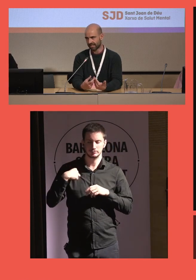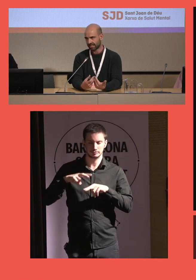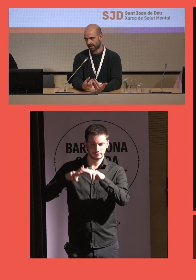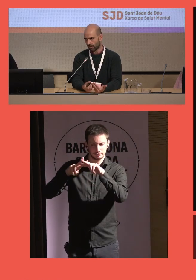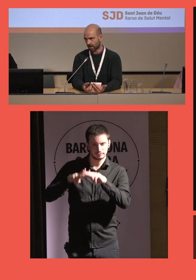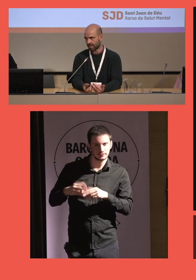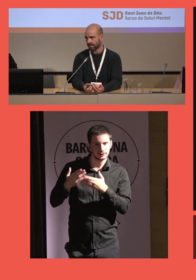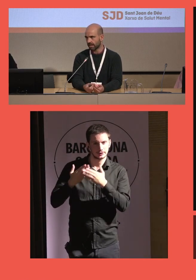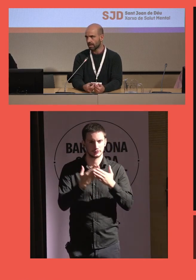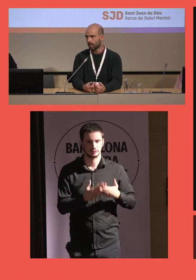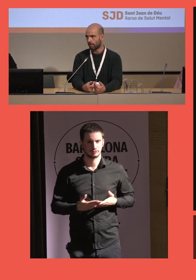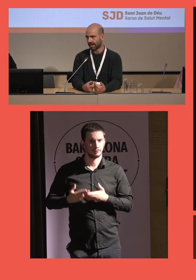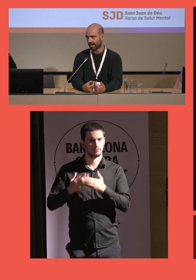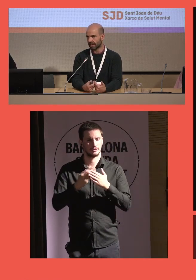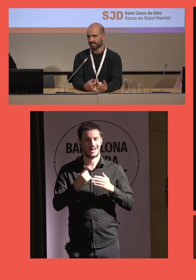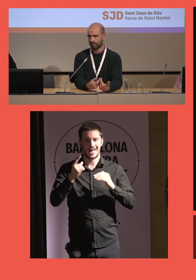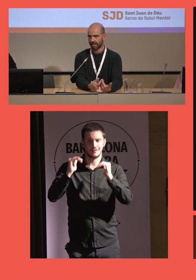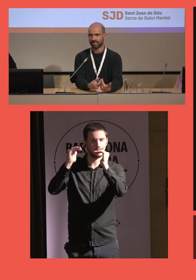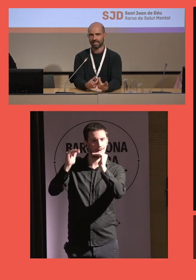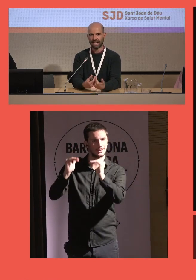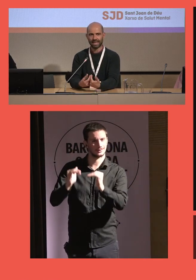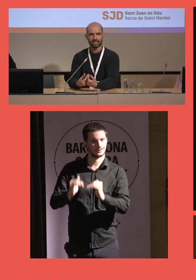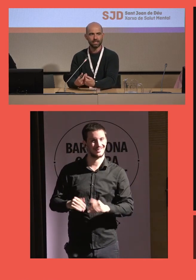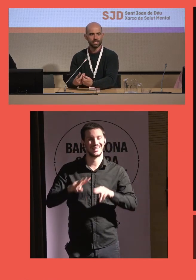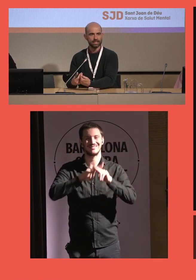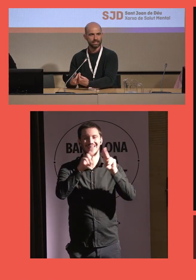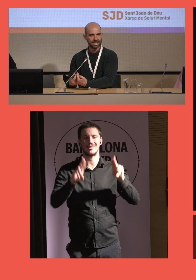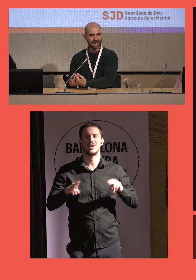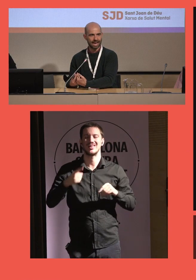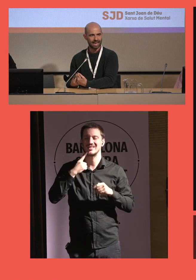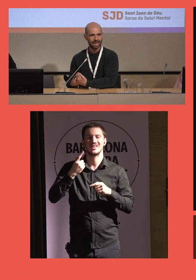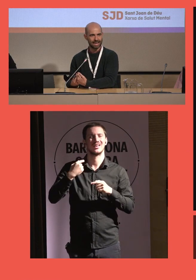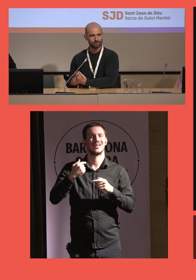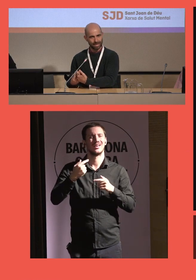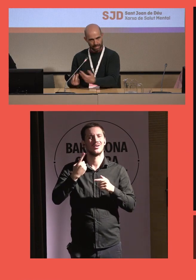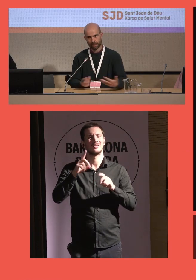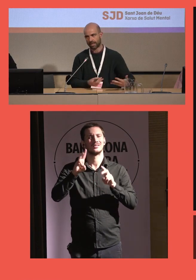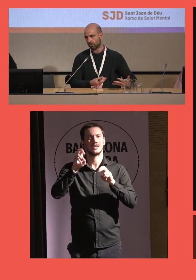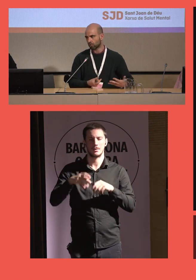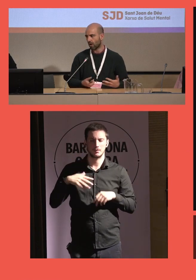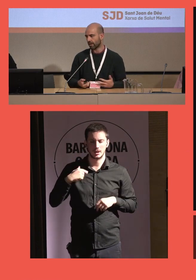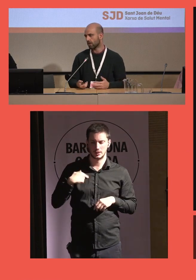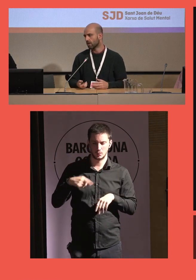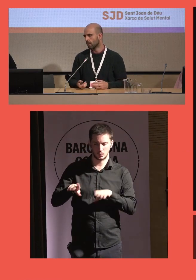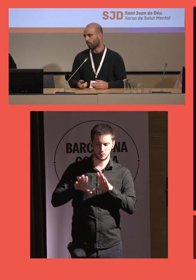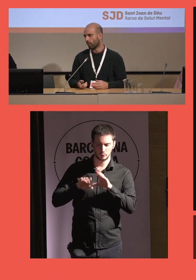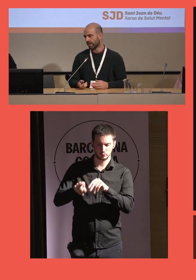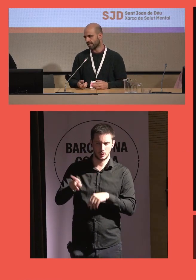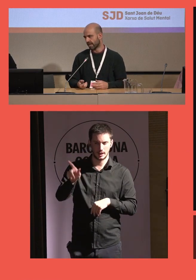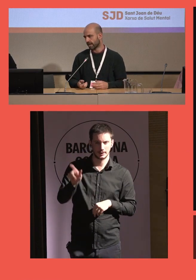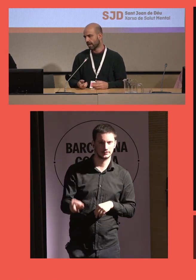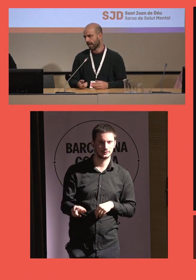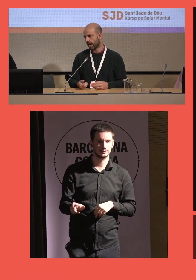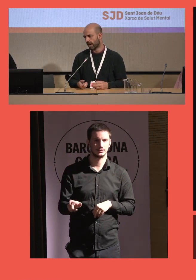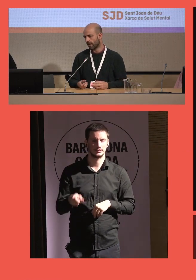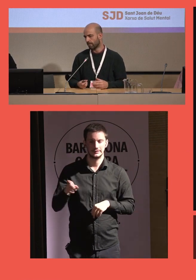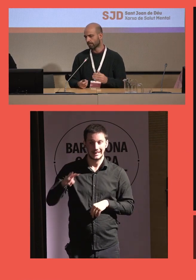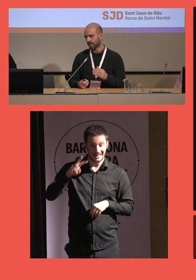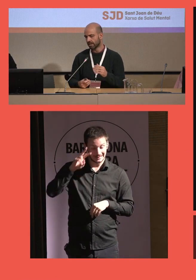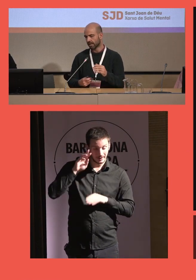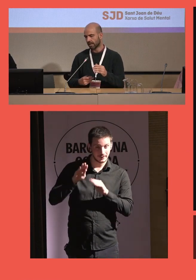validadas internacionalmente para saber si la experiencia del usuario puede estar